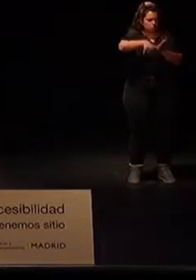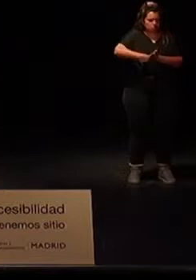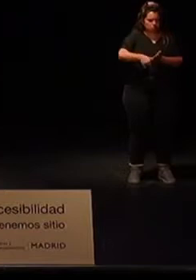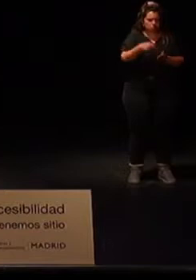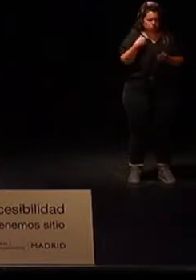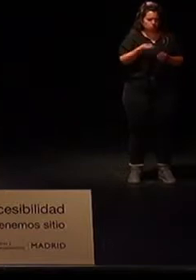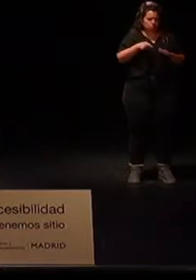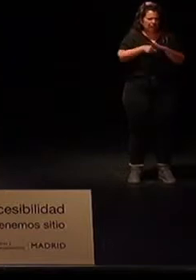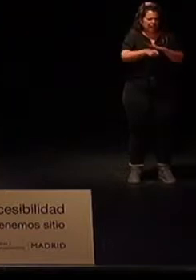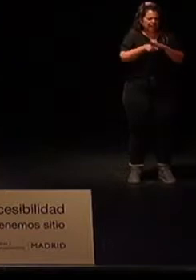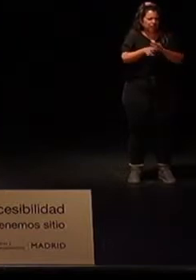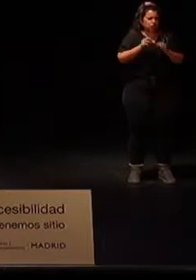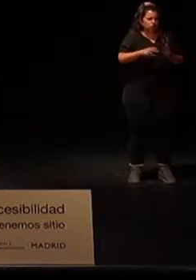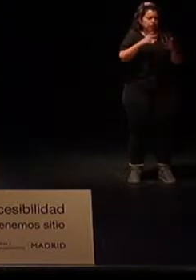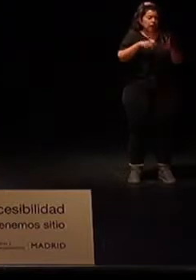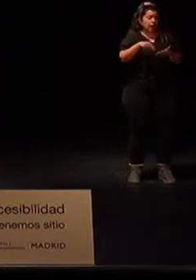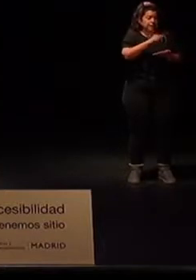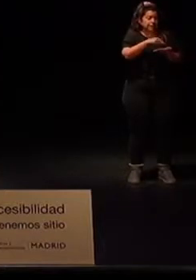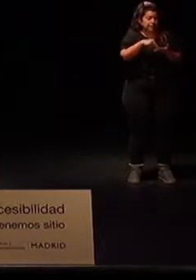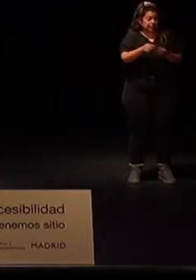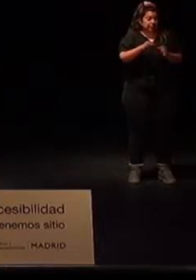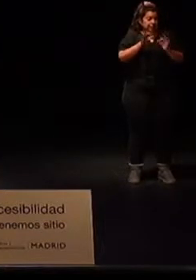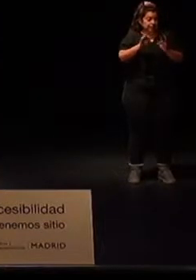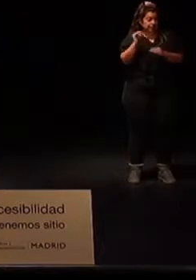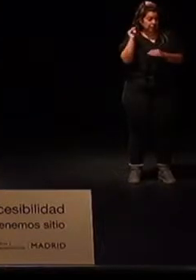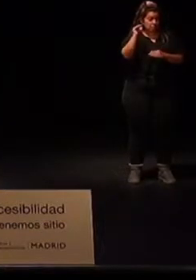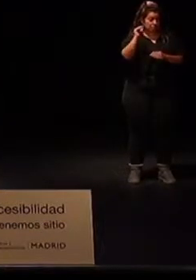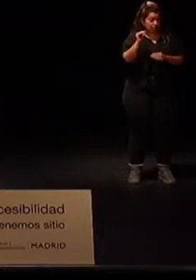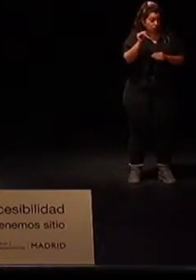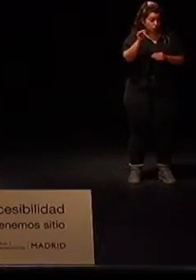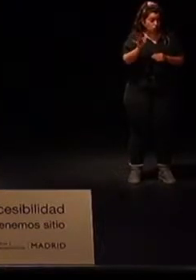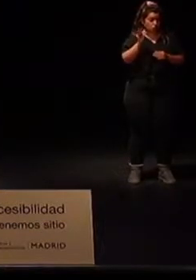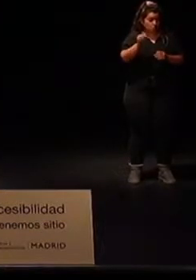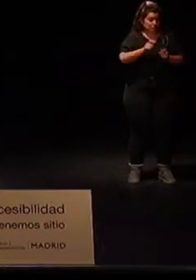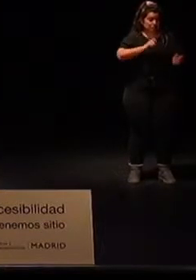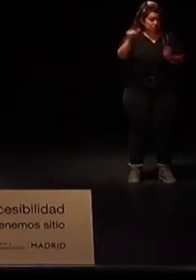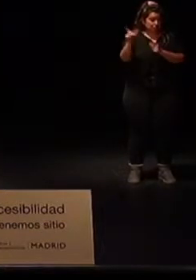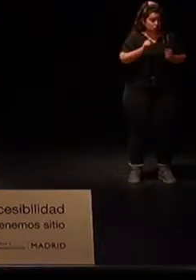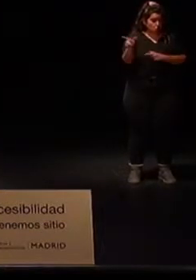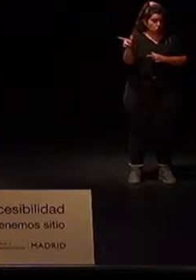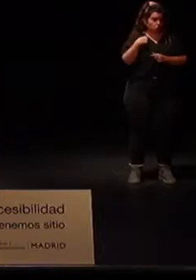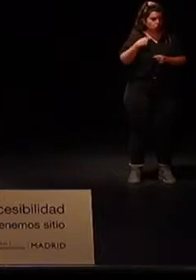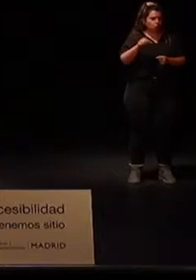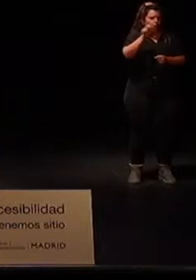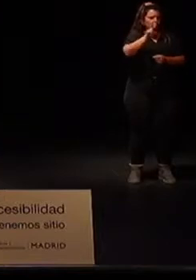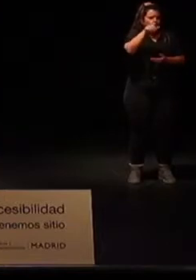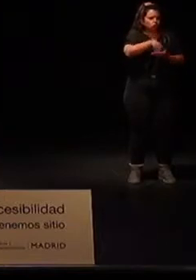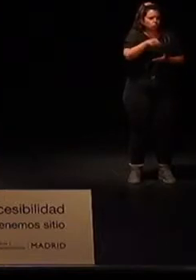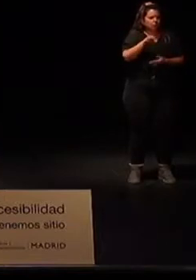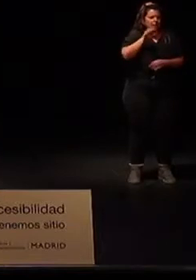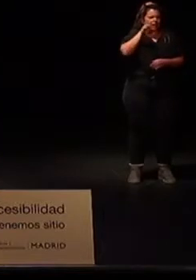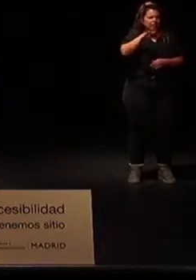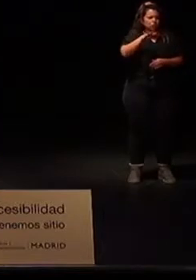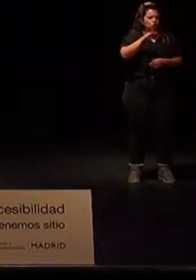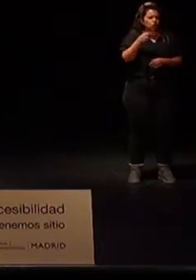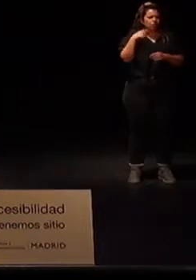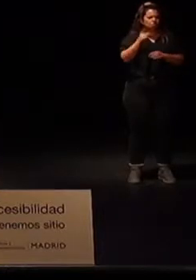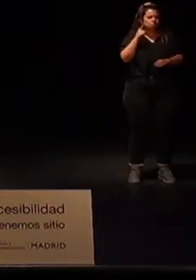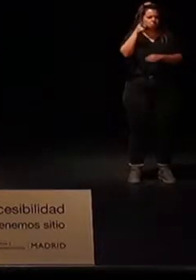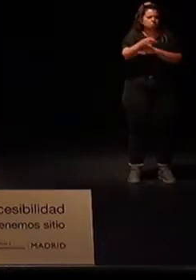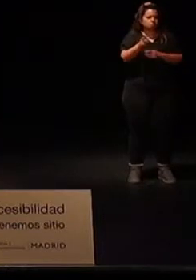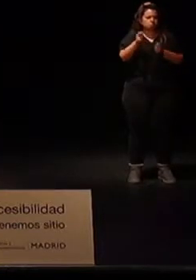Económica de la Secretaría General de Inmigración y de Emigración. Y en 2014 fue nombrado director general de